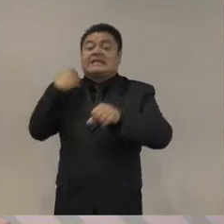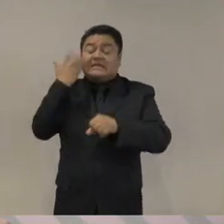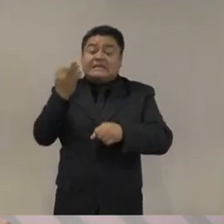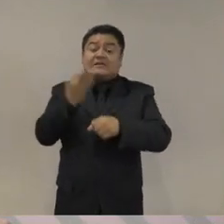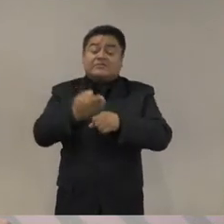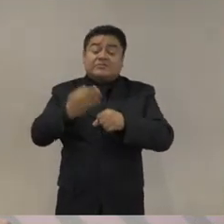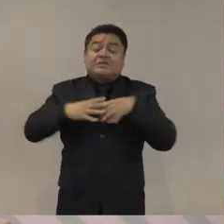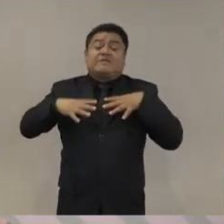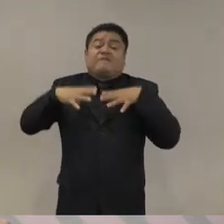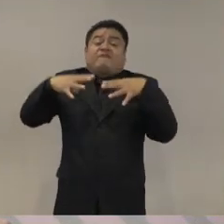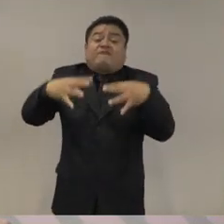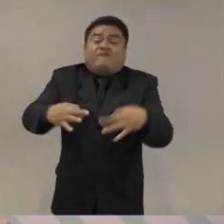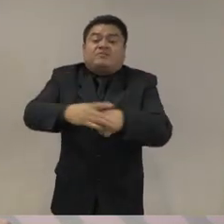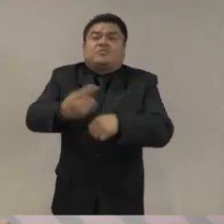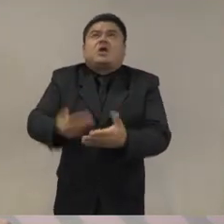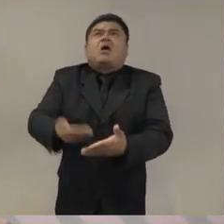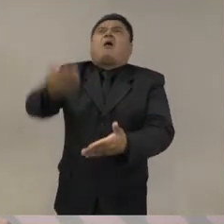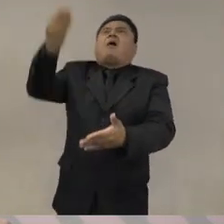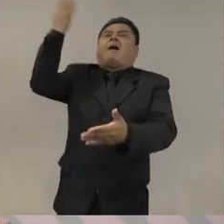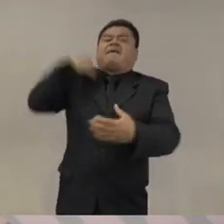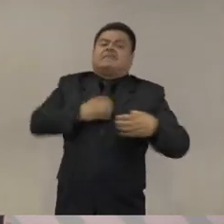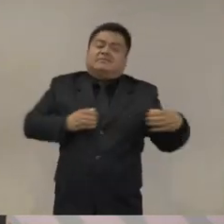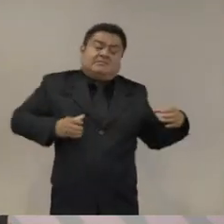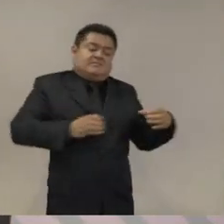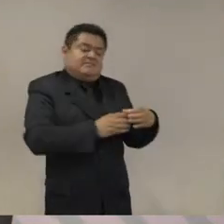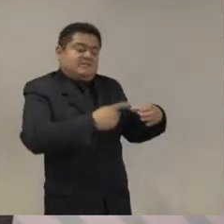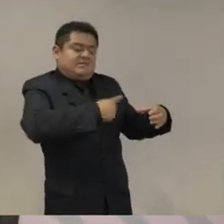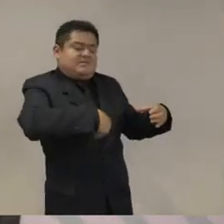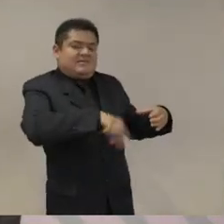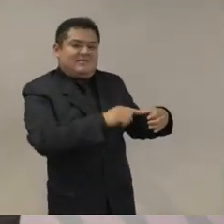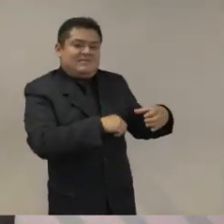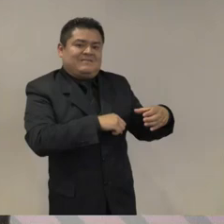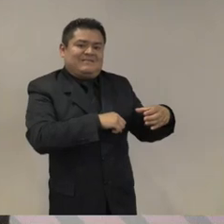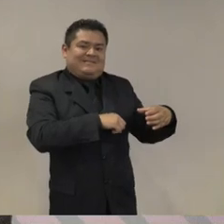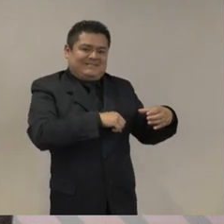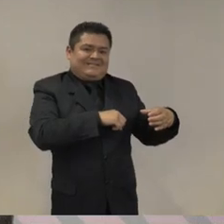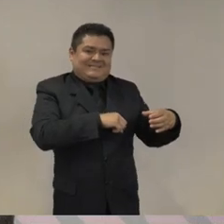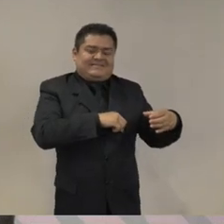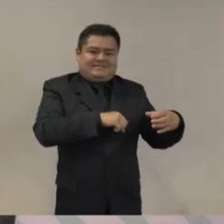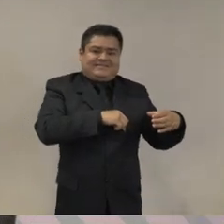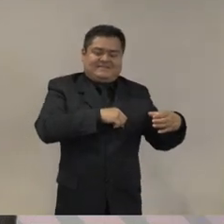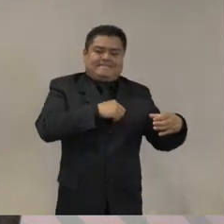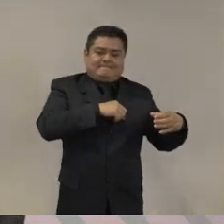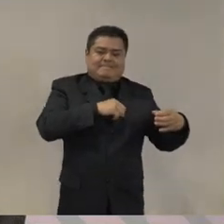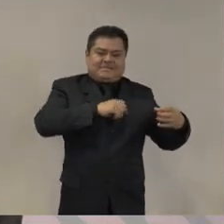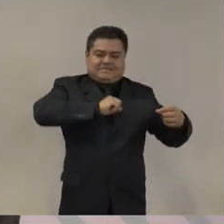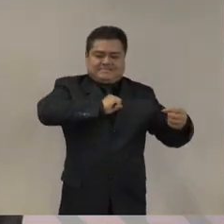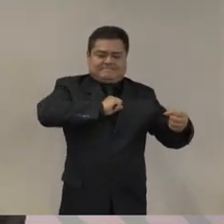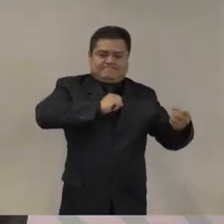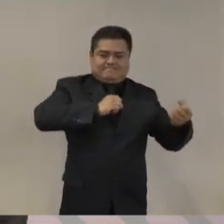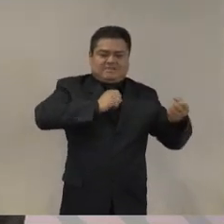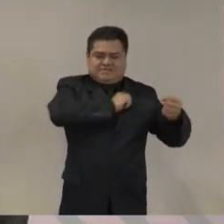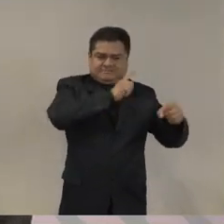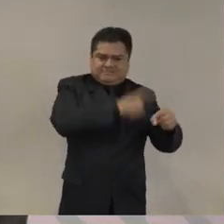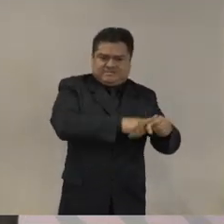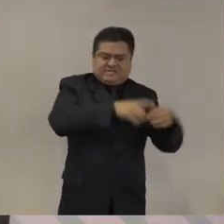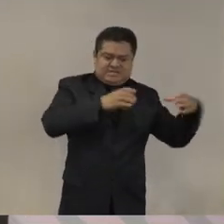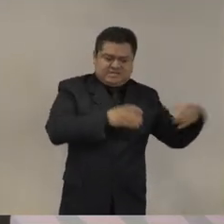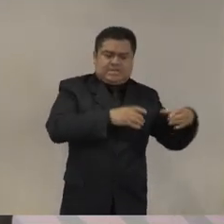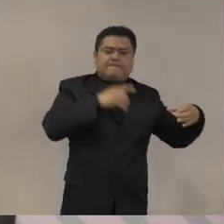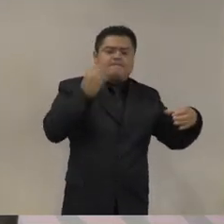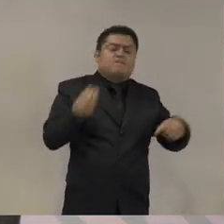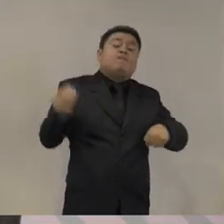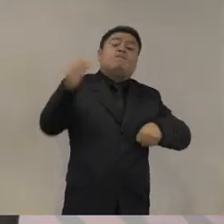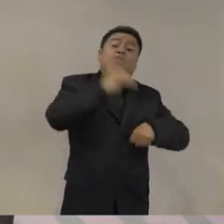termina siendo una especie de prótesis institucional que se crea desde la federación para